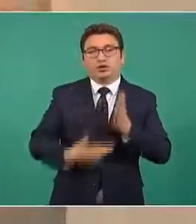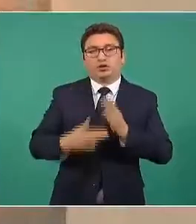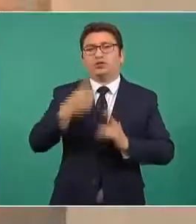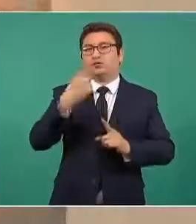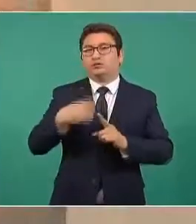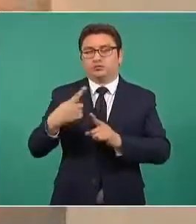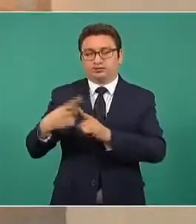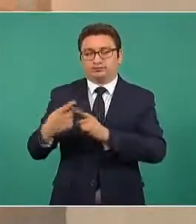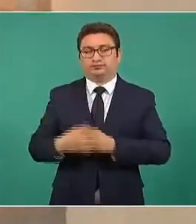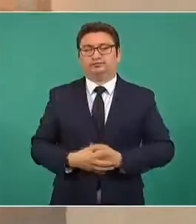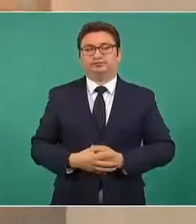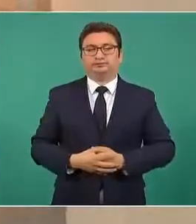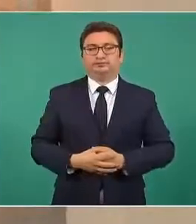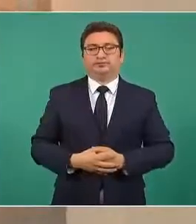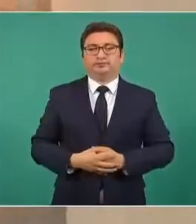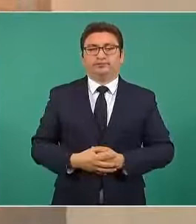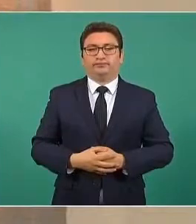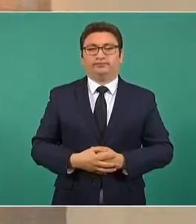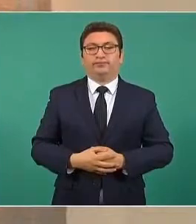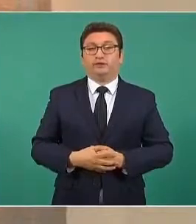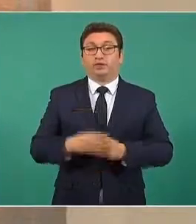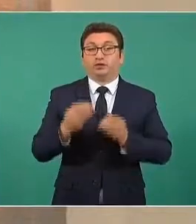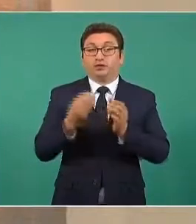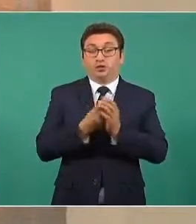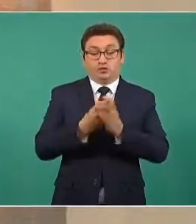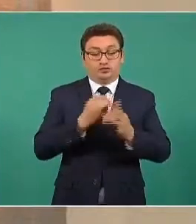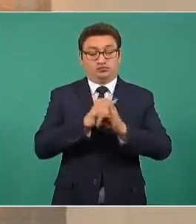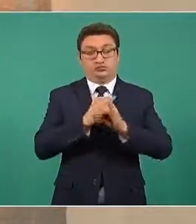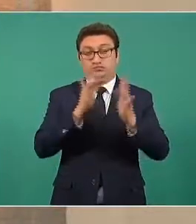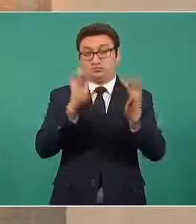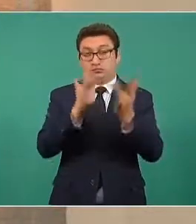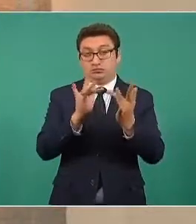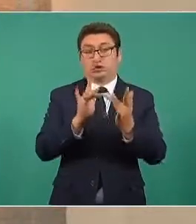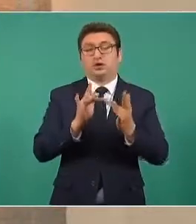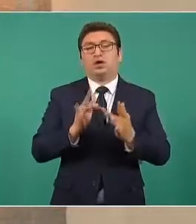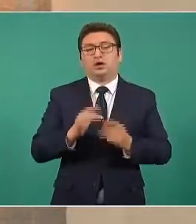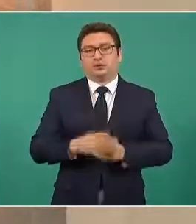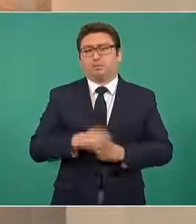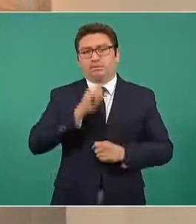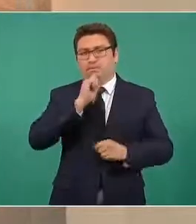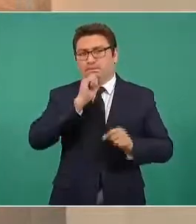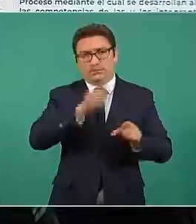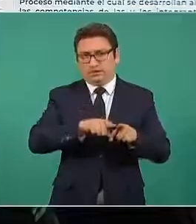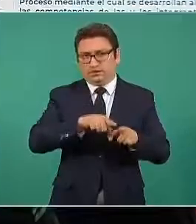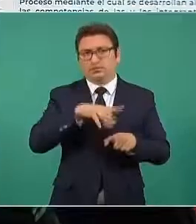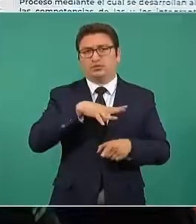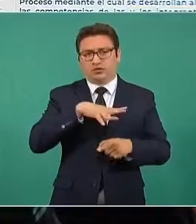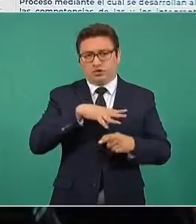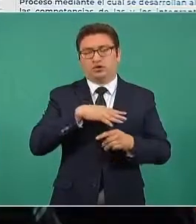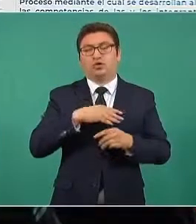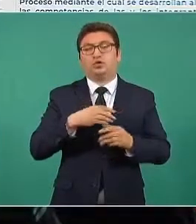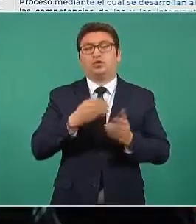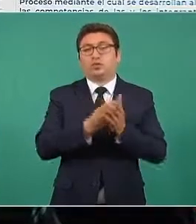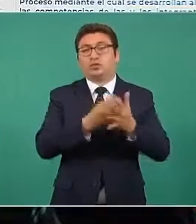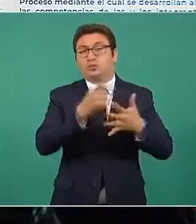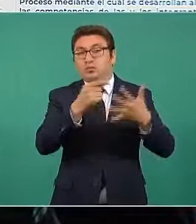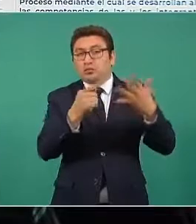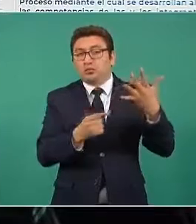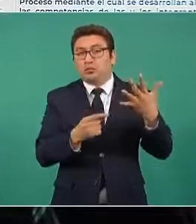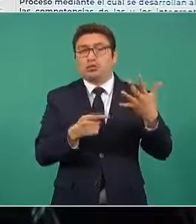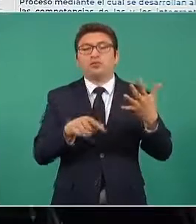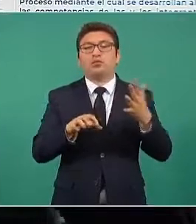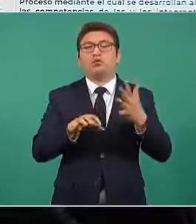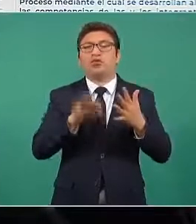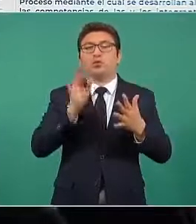entre otros. Y la capacitación en línea son, en realidad, los mismos cursos. Y aquí solamente destacamos